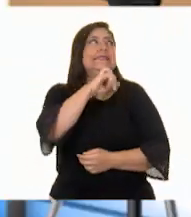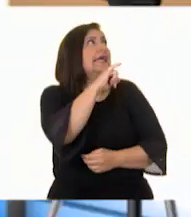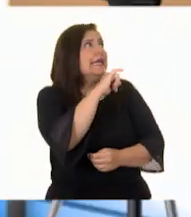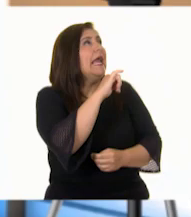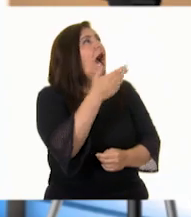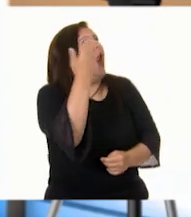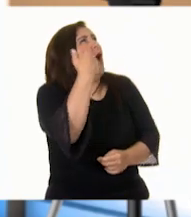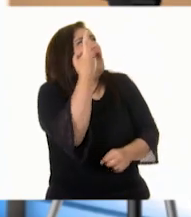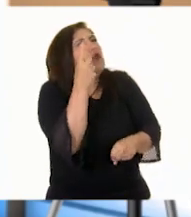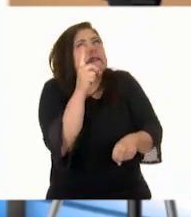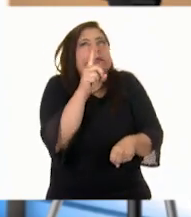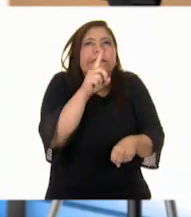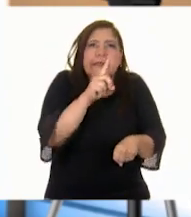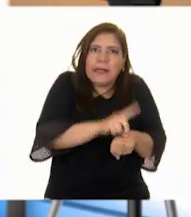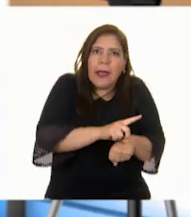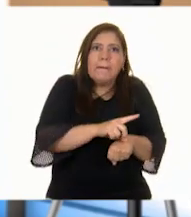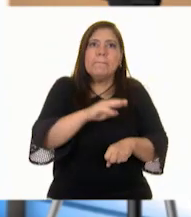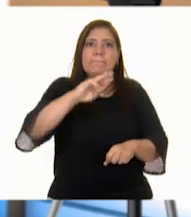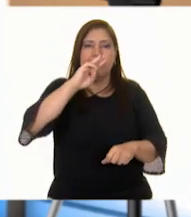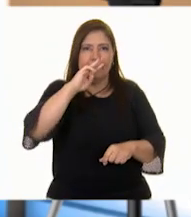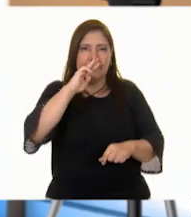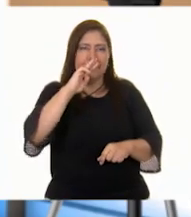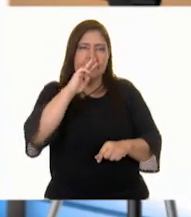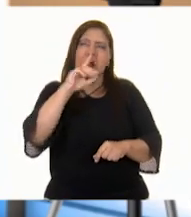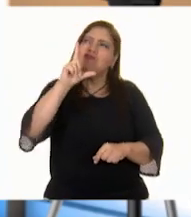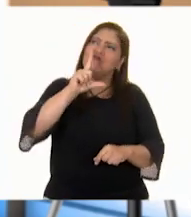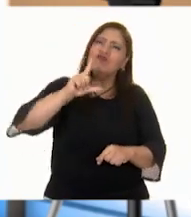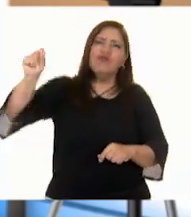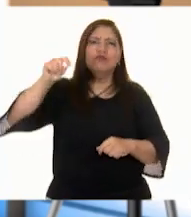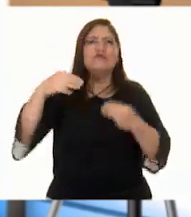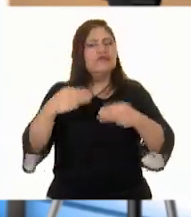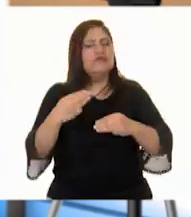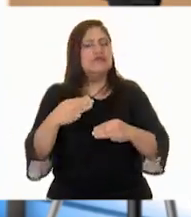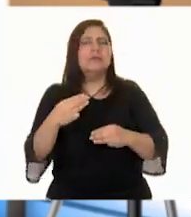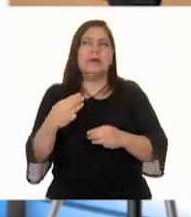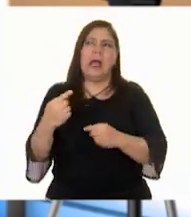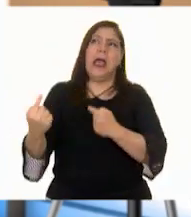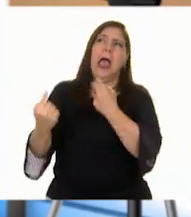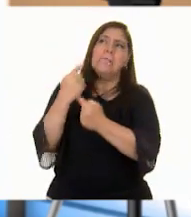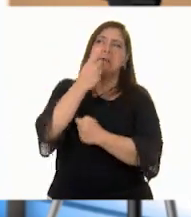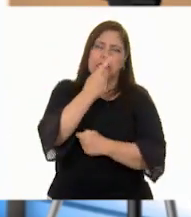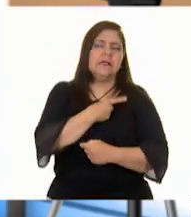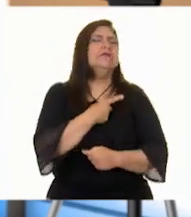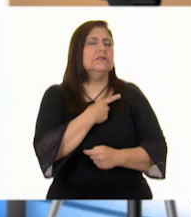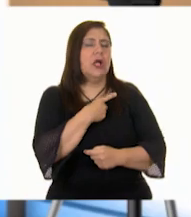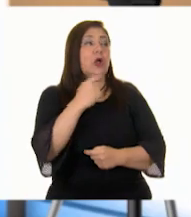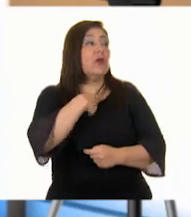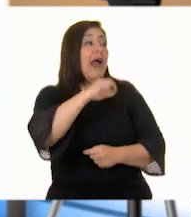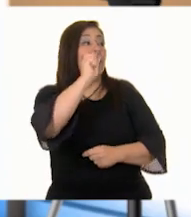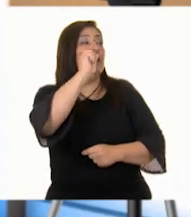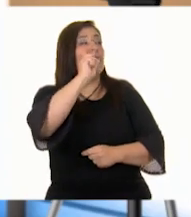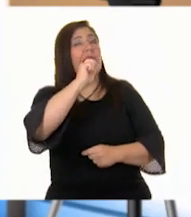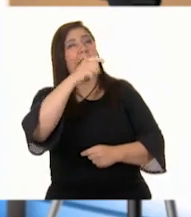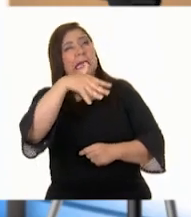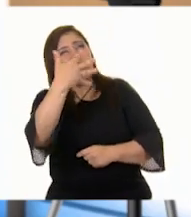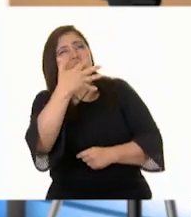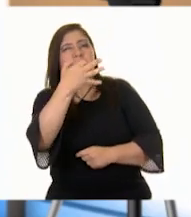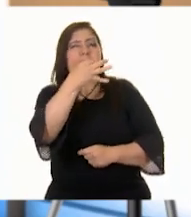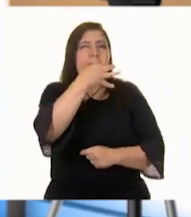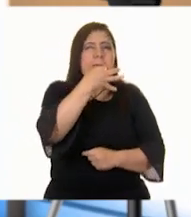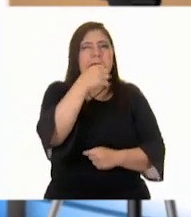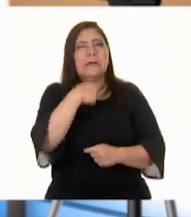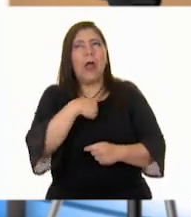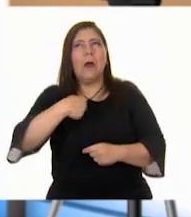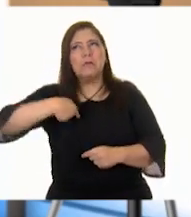el otro día mi mamá salió al mercado, me dijo que se iba a tardar como unos 15 minutos